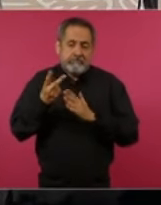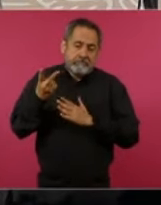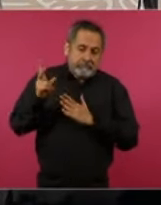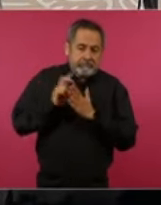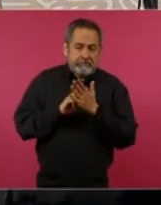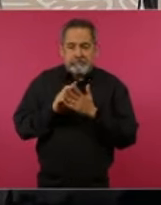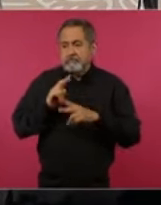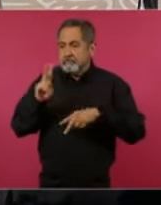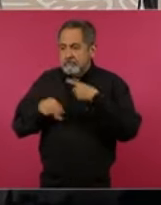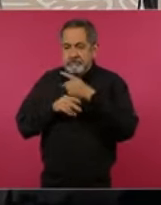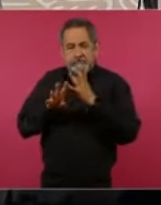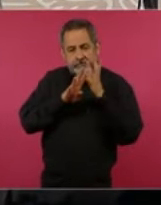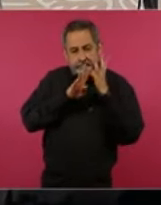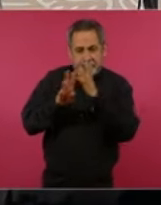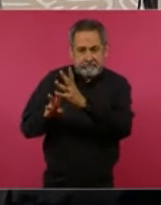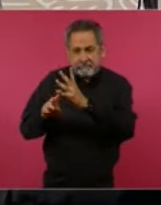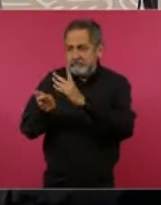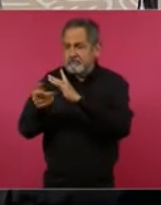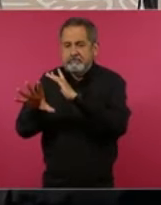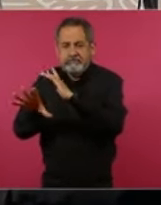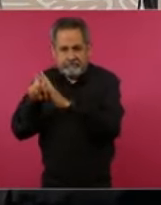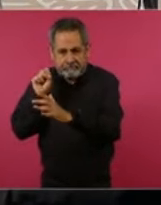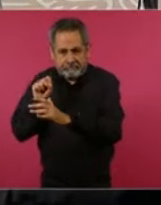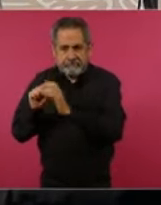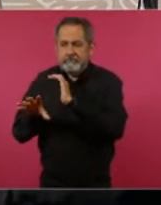a sacar sus fondos.